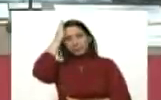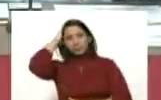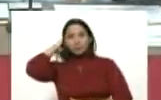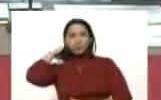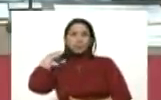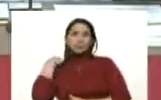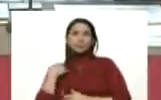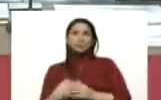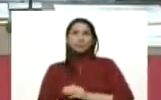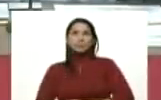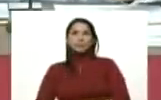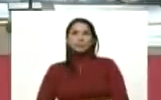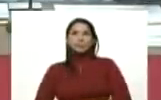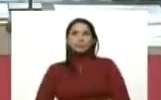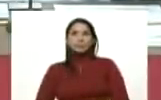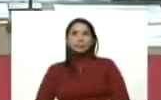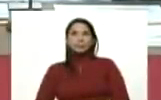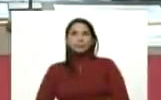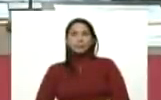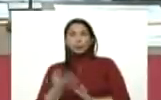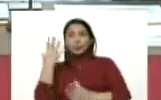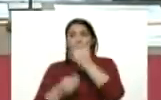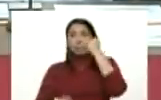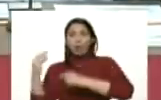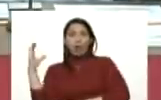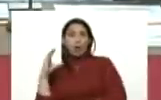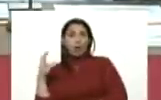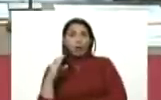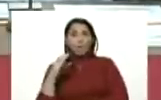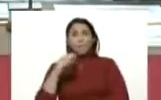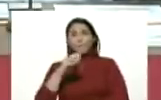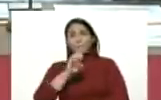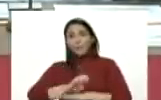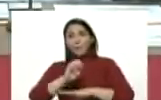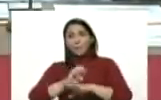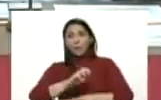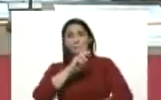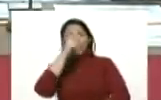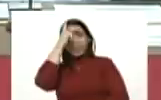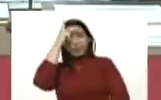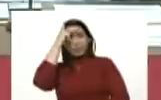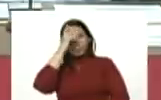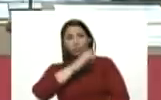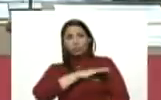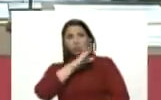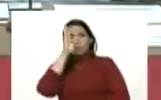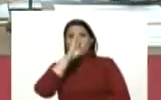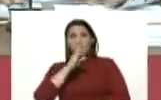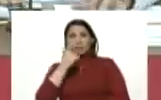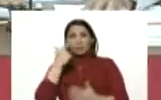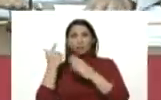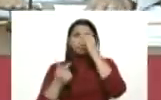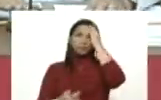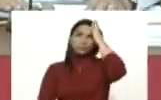venezolana que viene huyendo de Colombia, Ecuador, Perú, Chile y Brasil. Adelante.